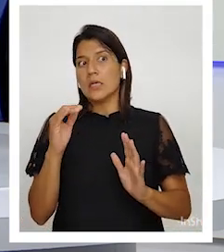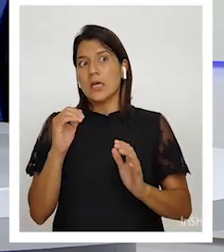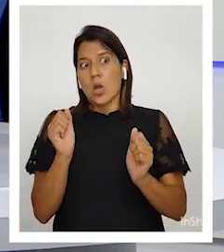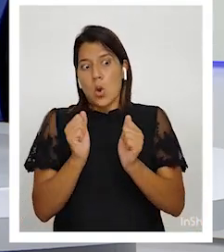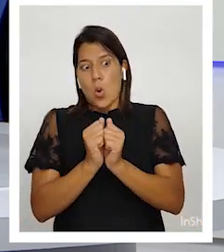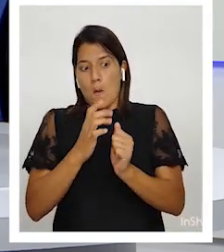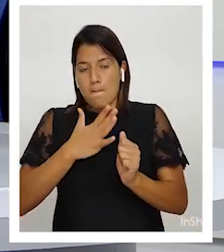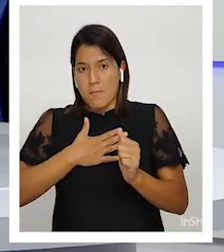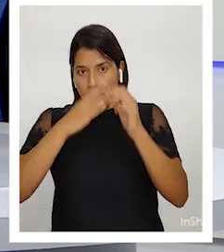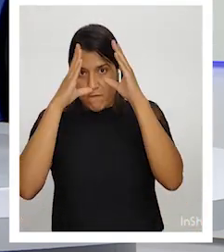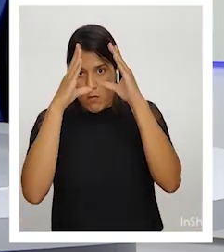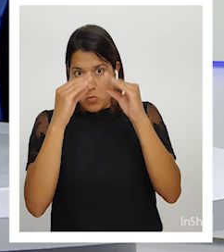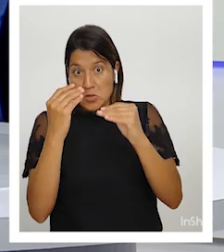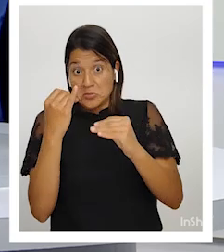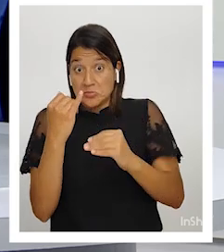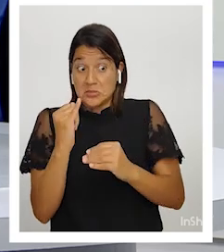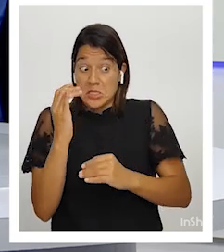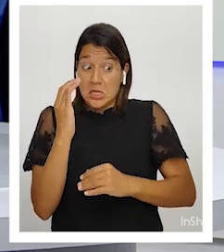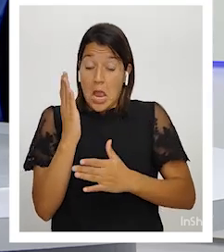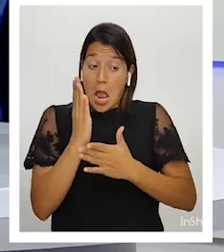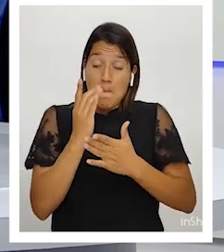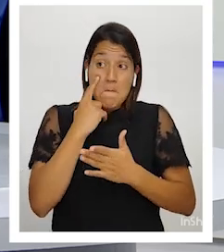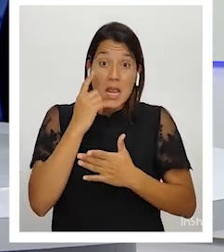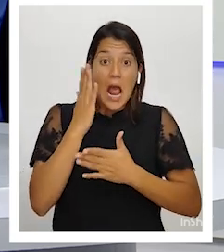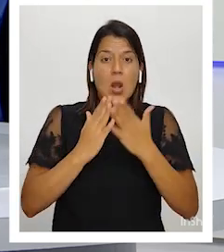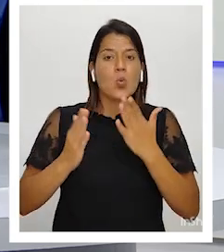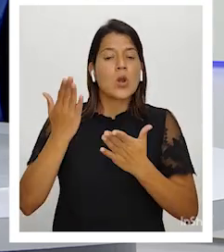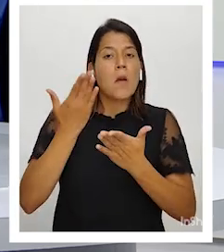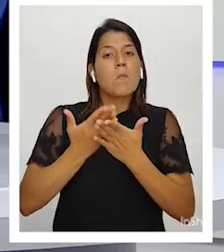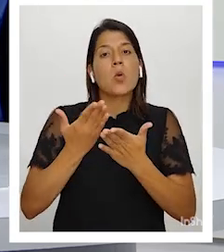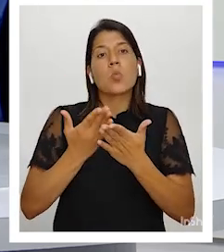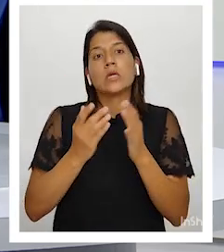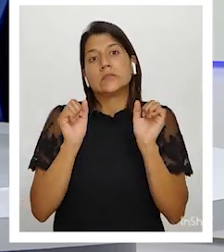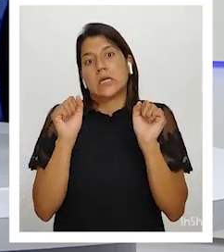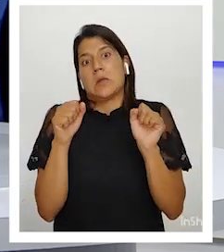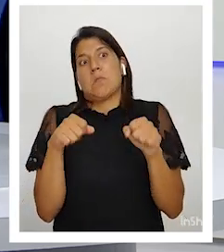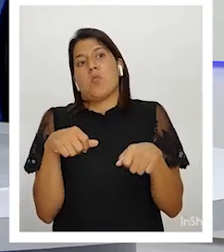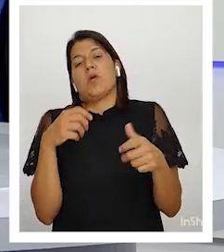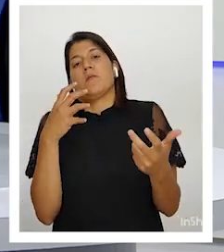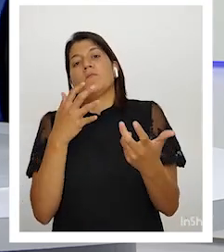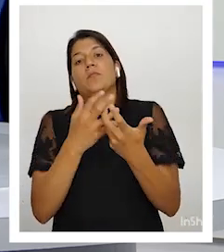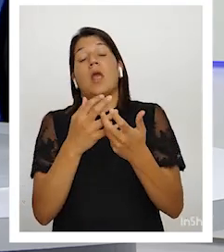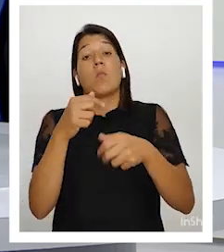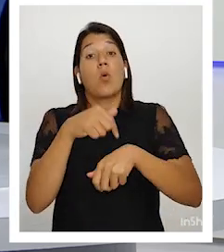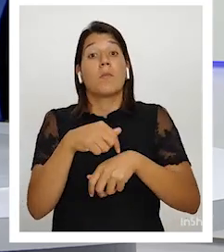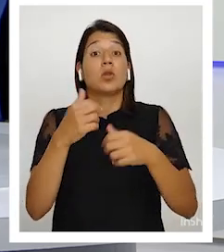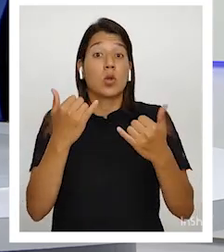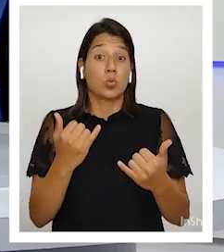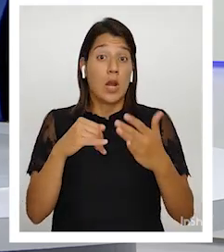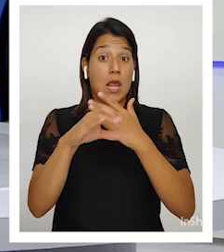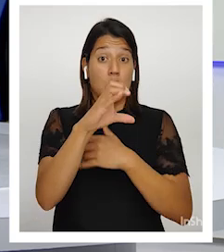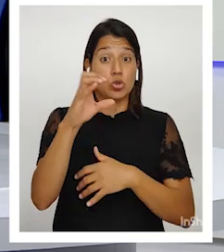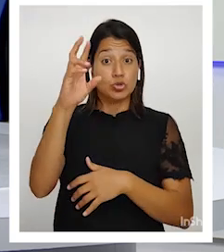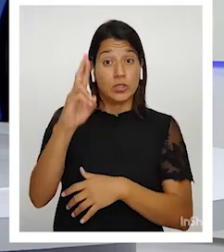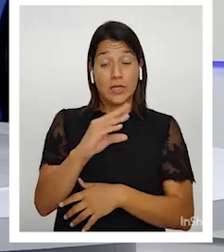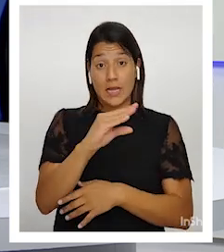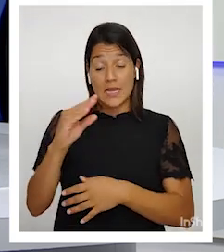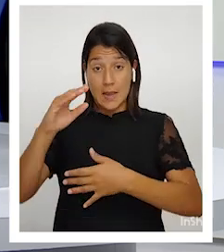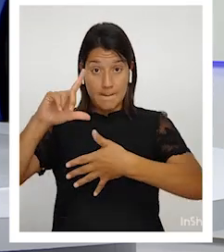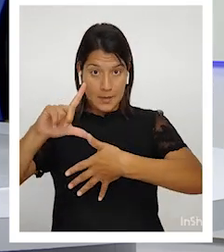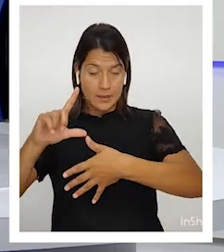propuestas que pueden responder al momento que estamos viviendo, tanto en Costa Rica como en América Latina.